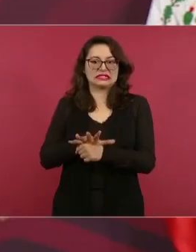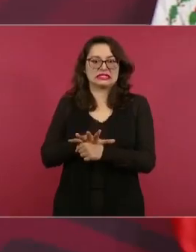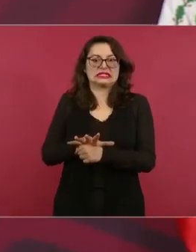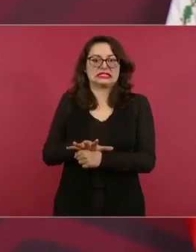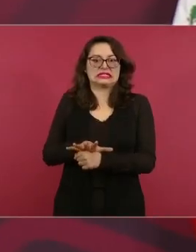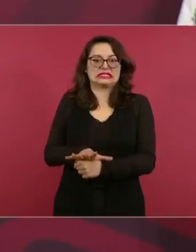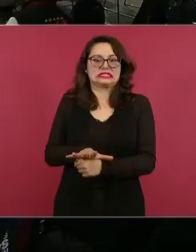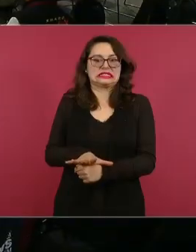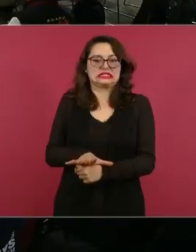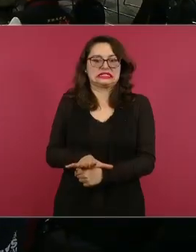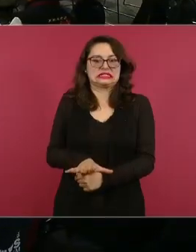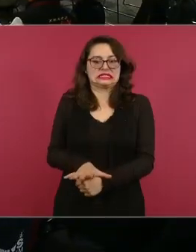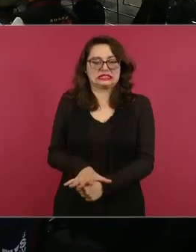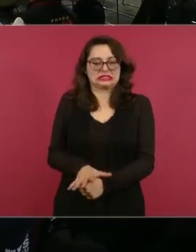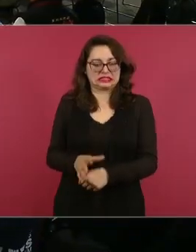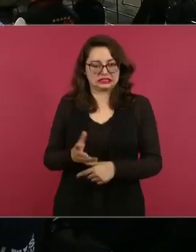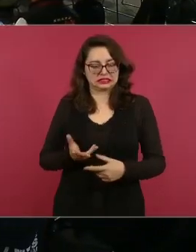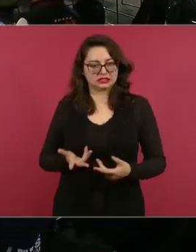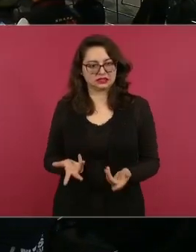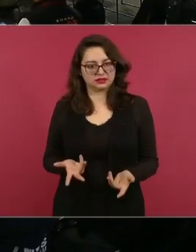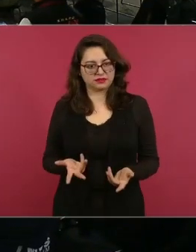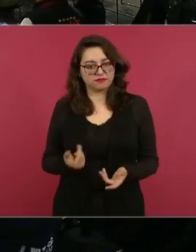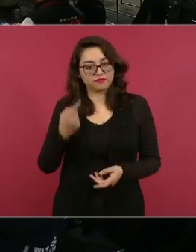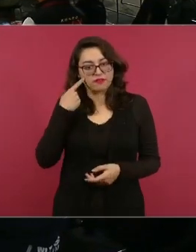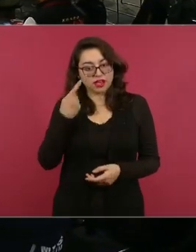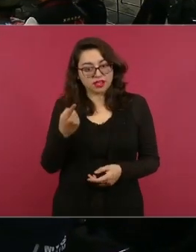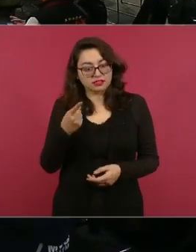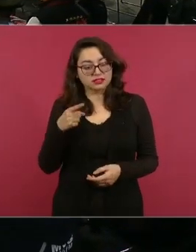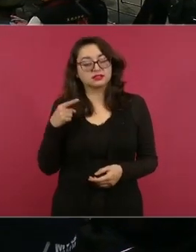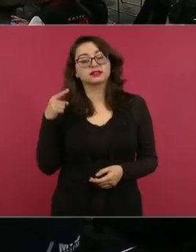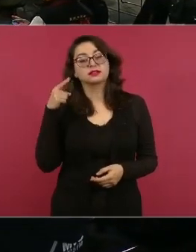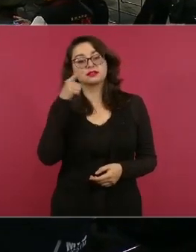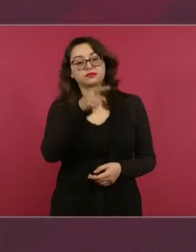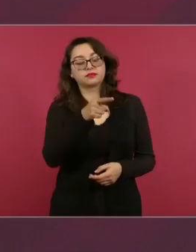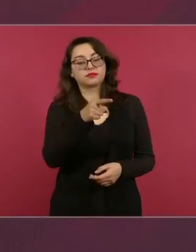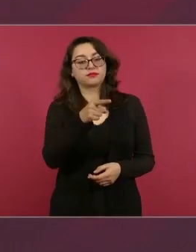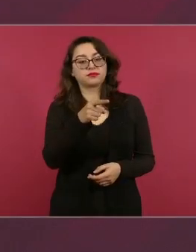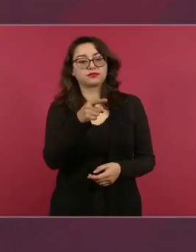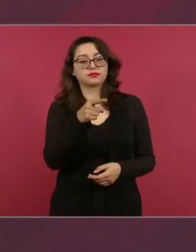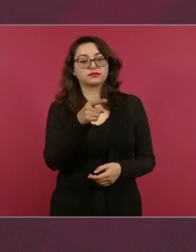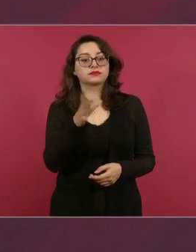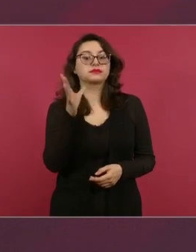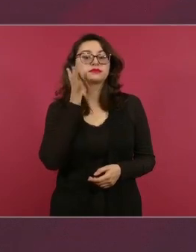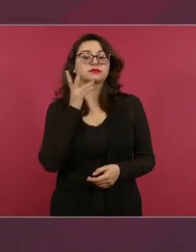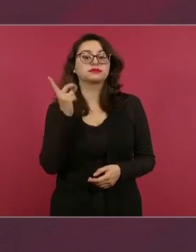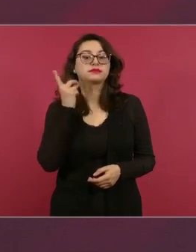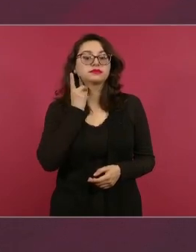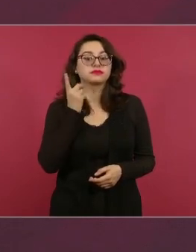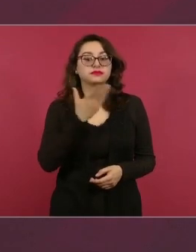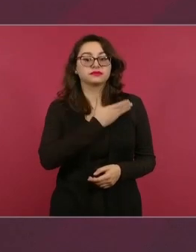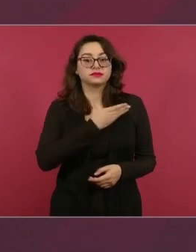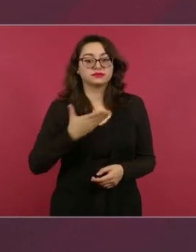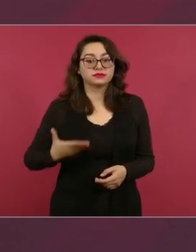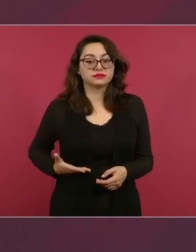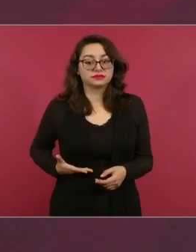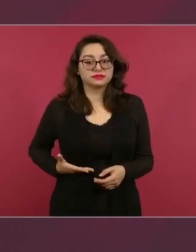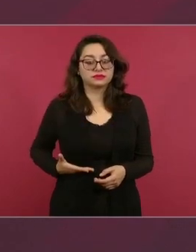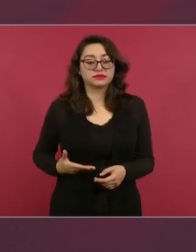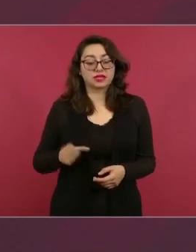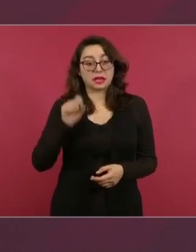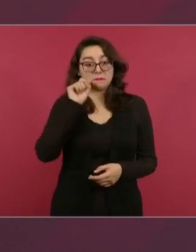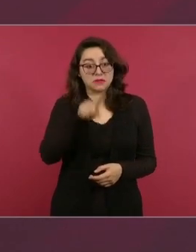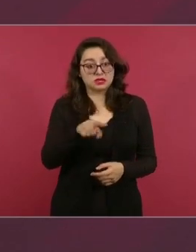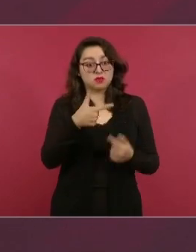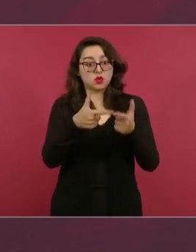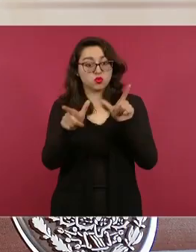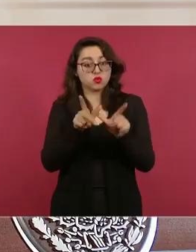al presidente de la Cámara de Diputados de su propio partido